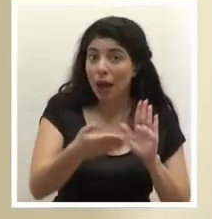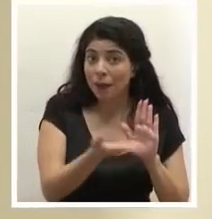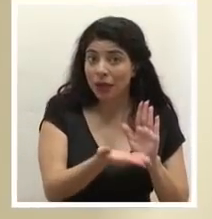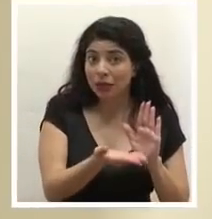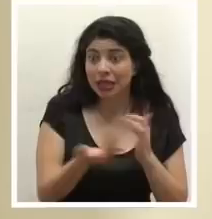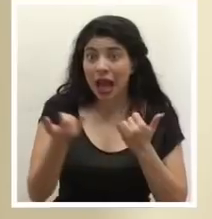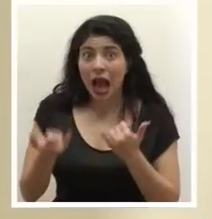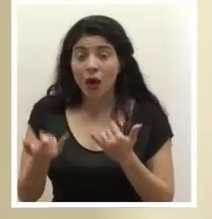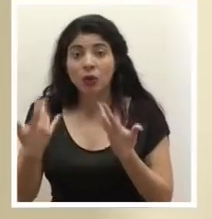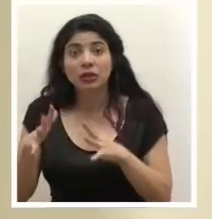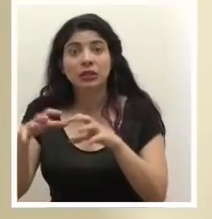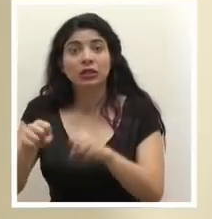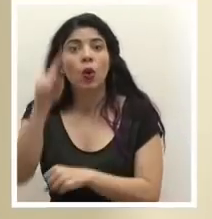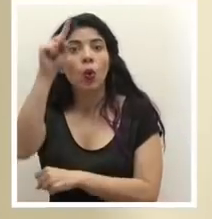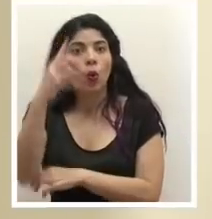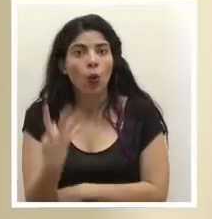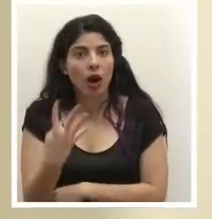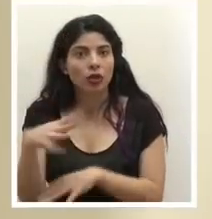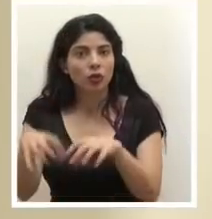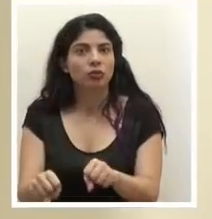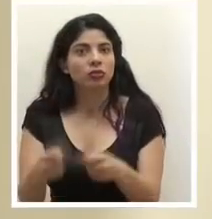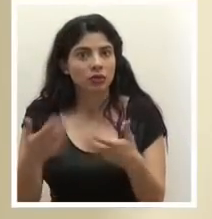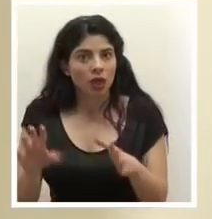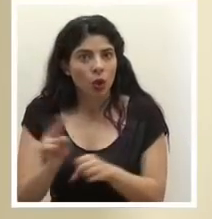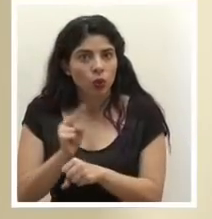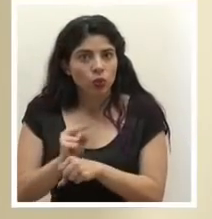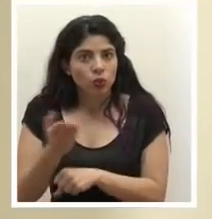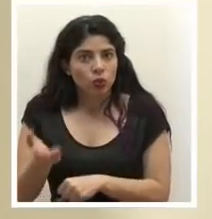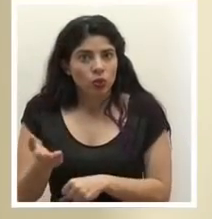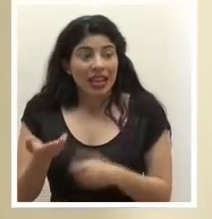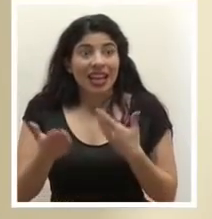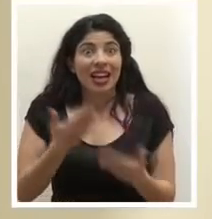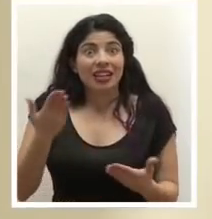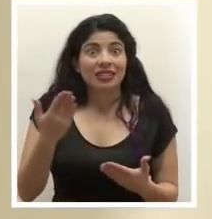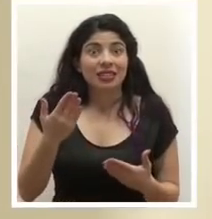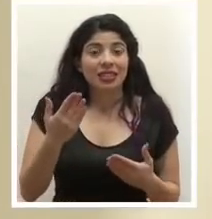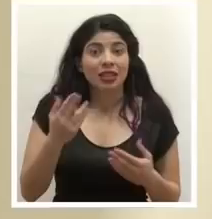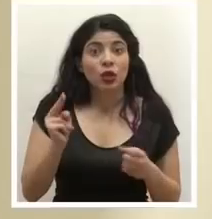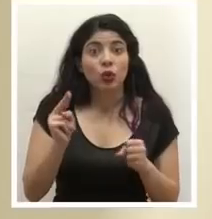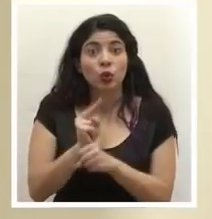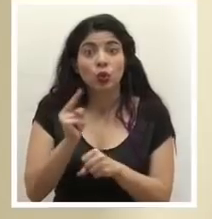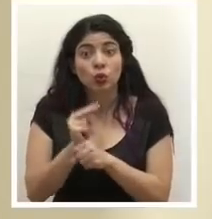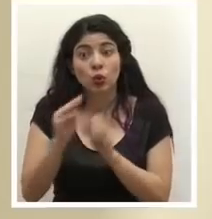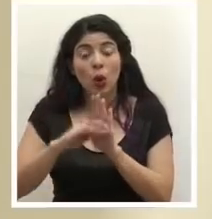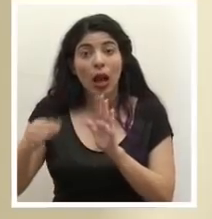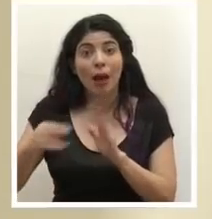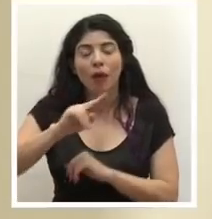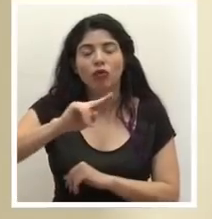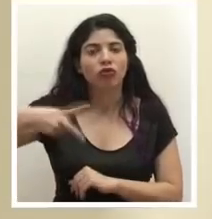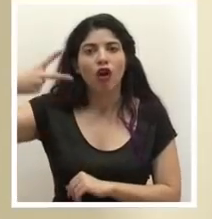ya estamos ocupando un cuarto de esas camas y hemos casi duplicado la utilización de esas camas